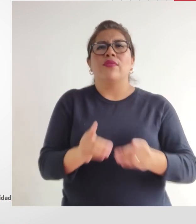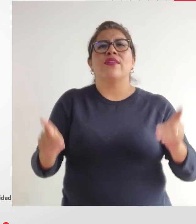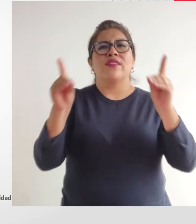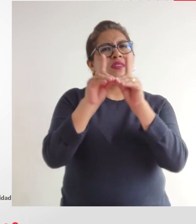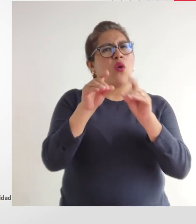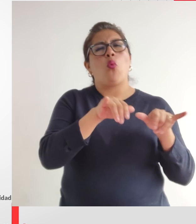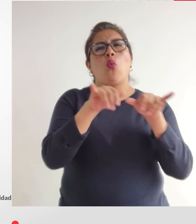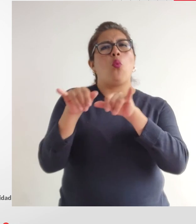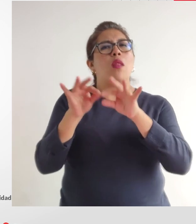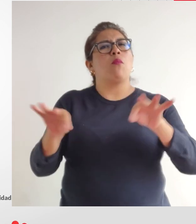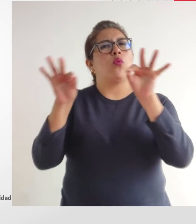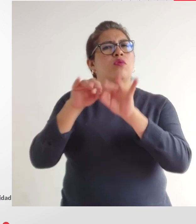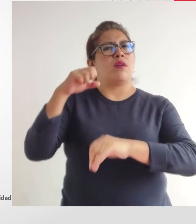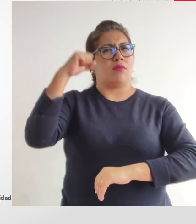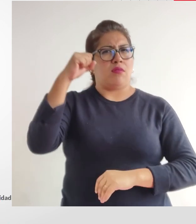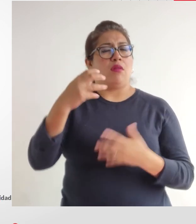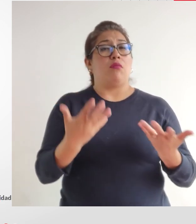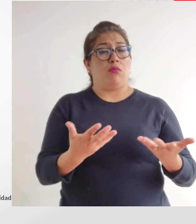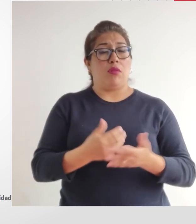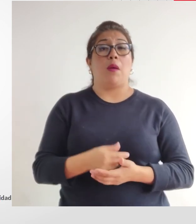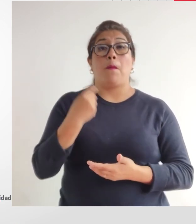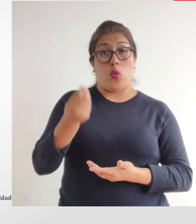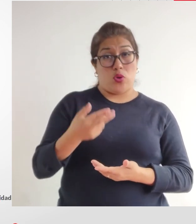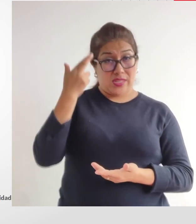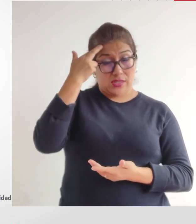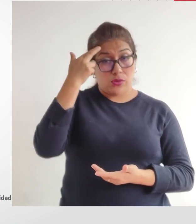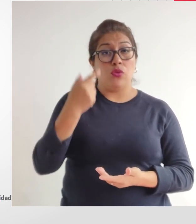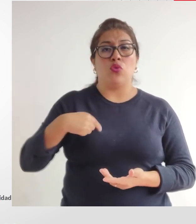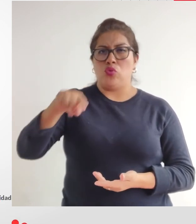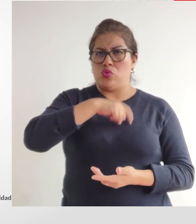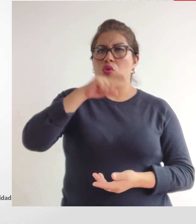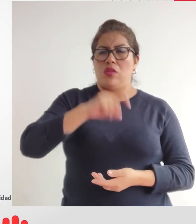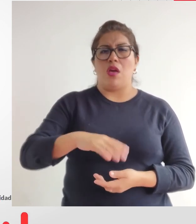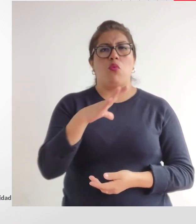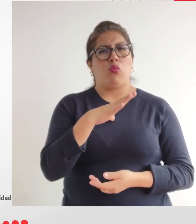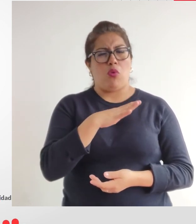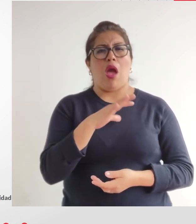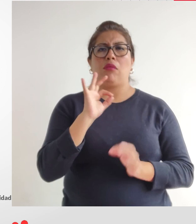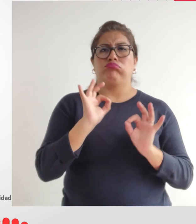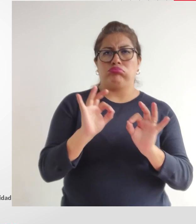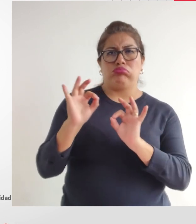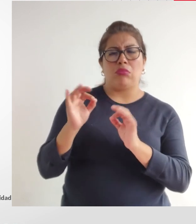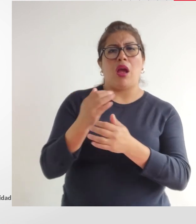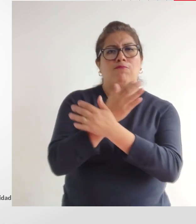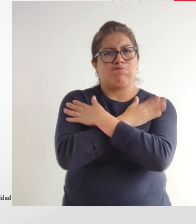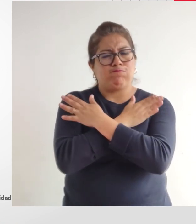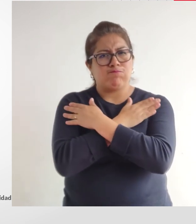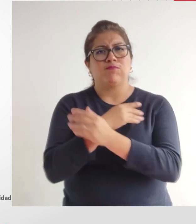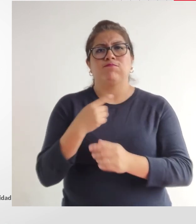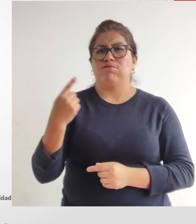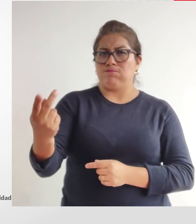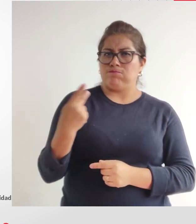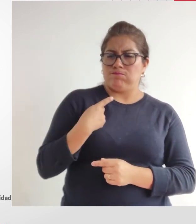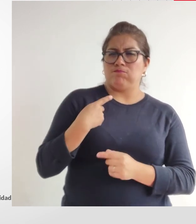y derechos y así dotados por razón debemos comportarnos fraternalmente